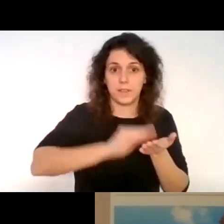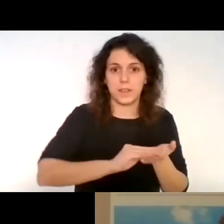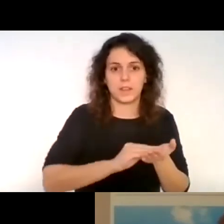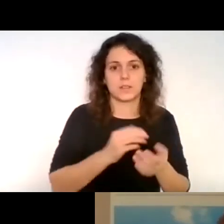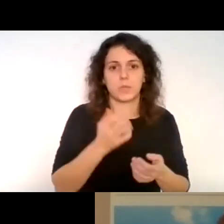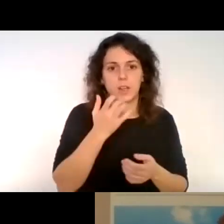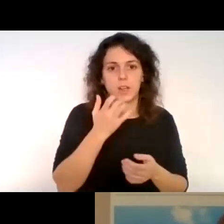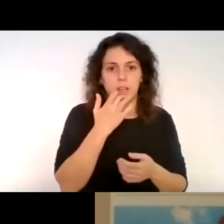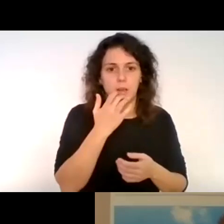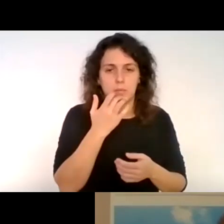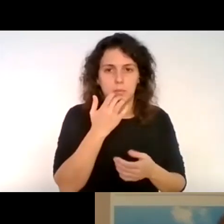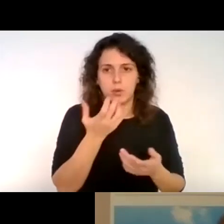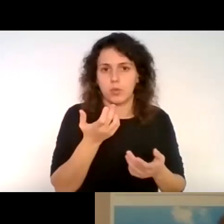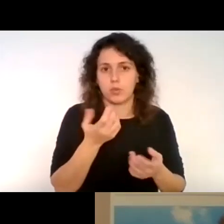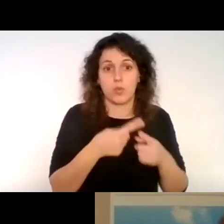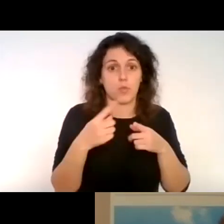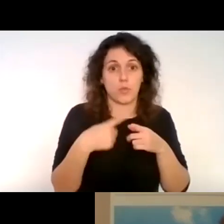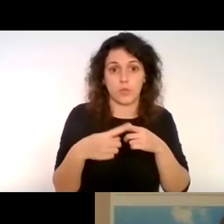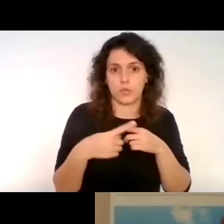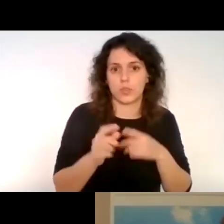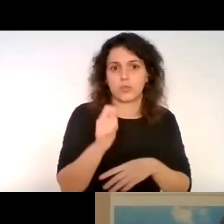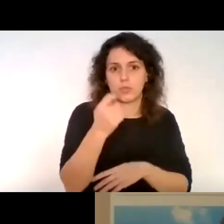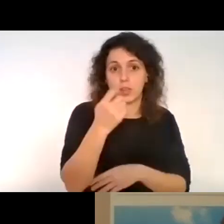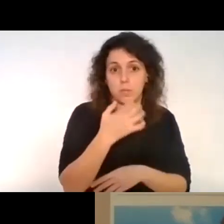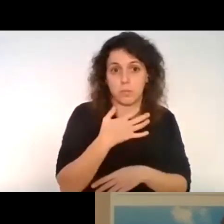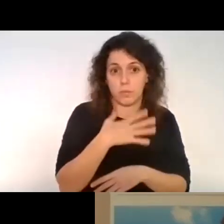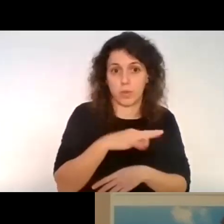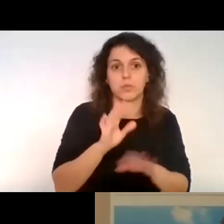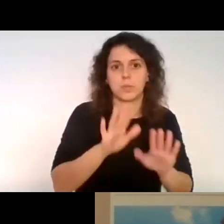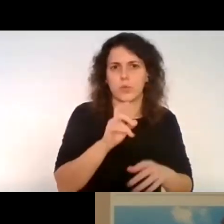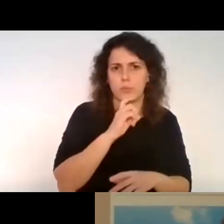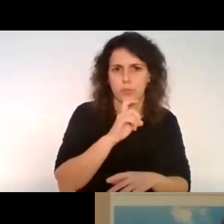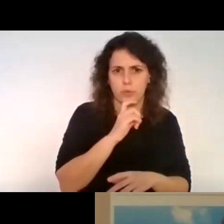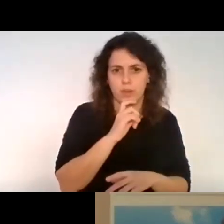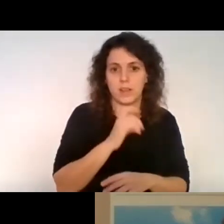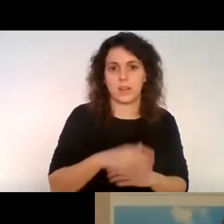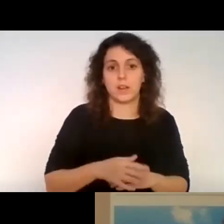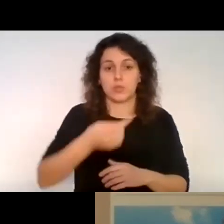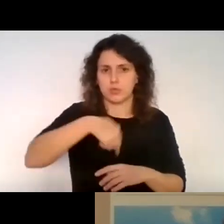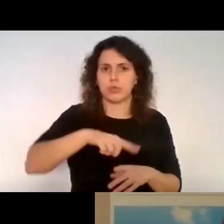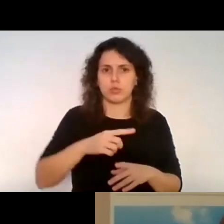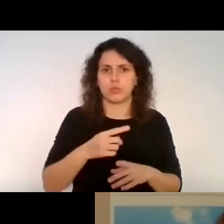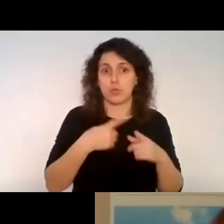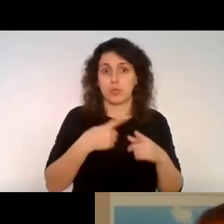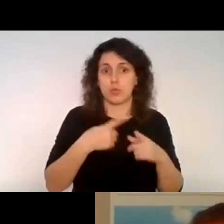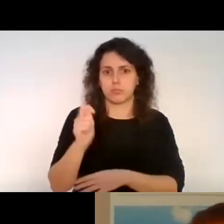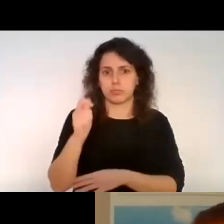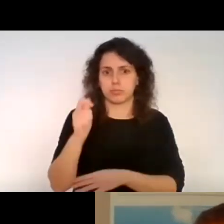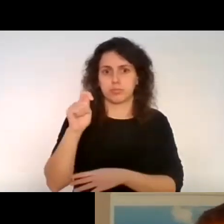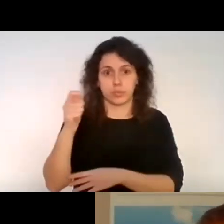o una cosa de estas es complicado. Nosotros, gracias a Dios, tenemos unas cuantas y podemos hacer algunos